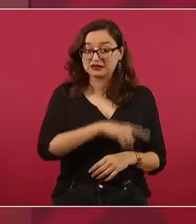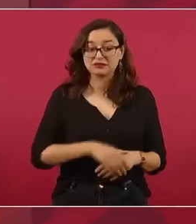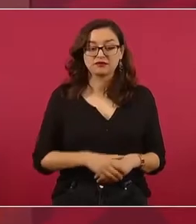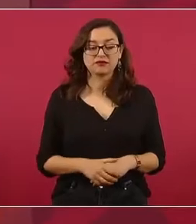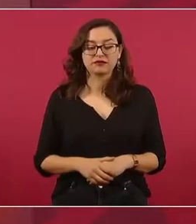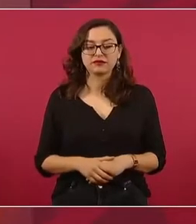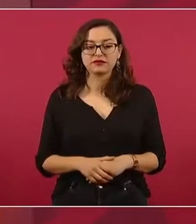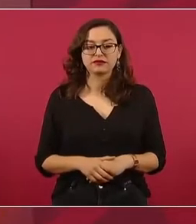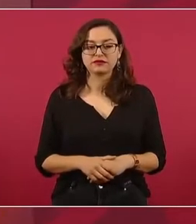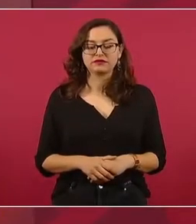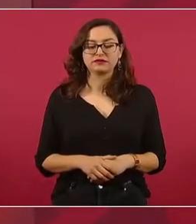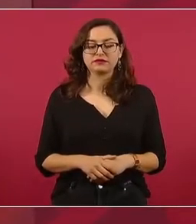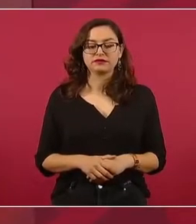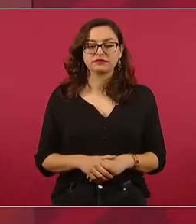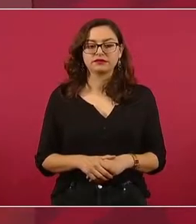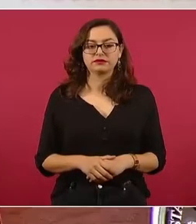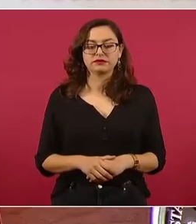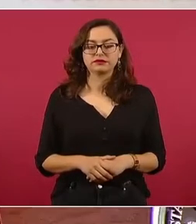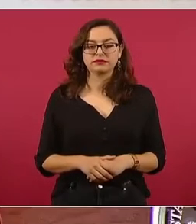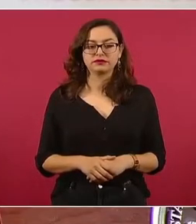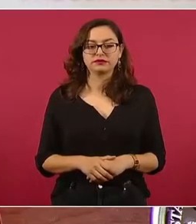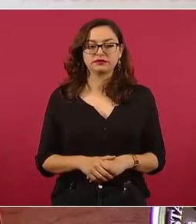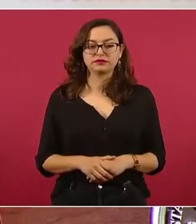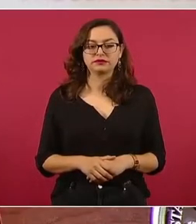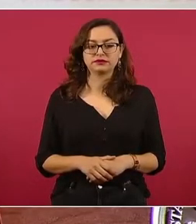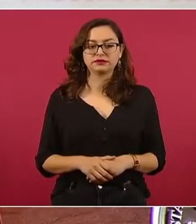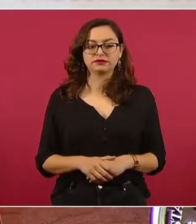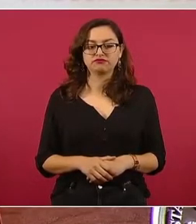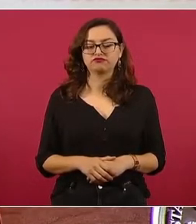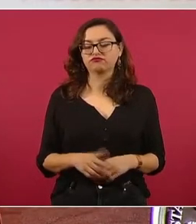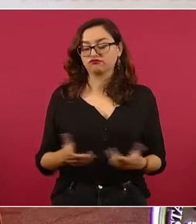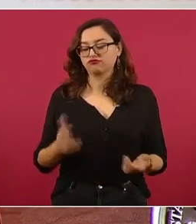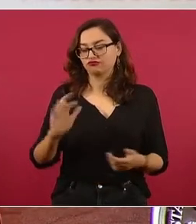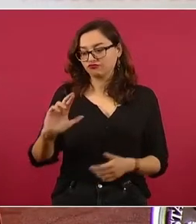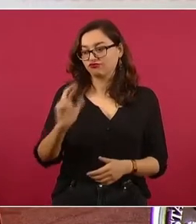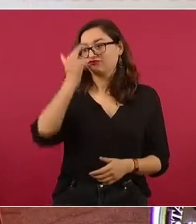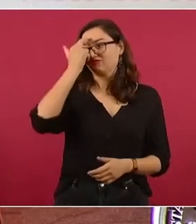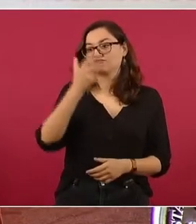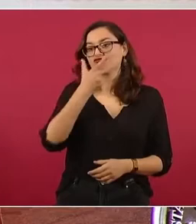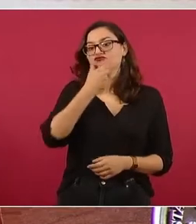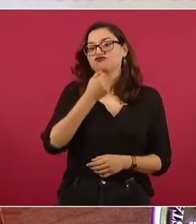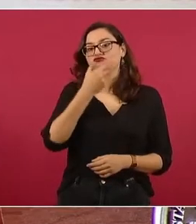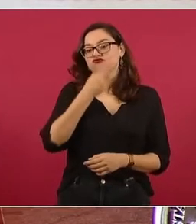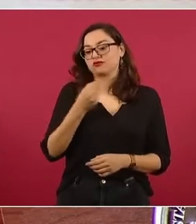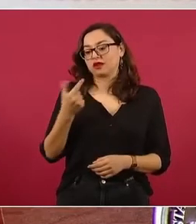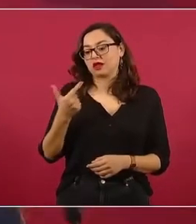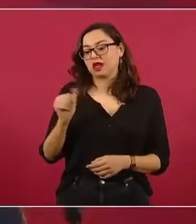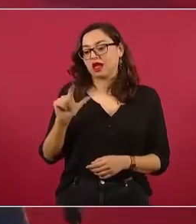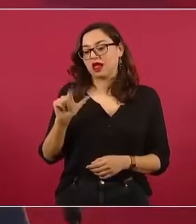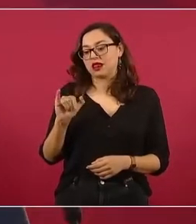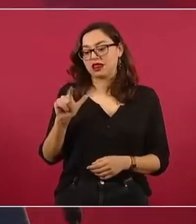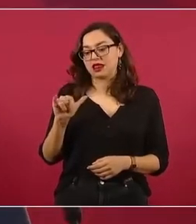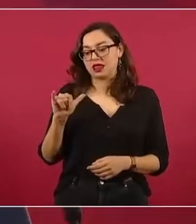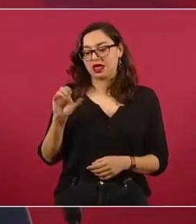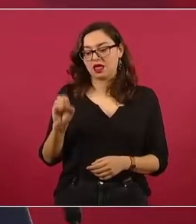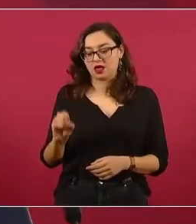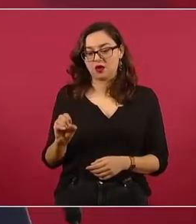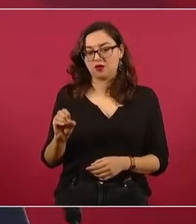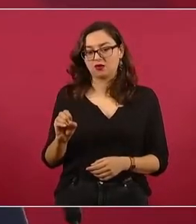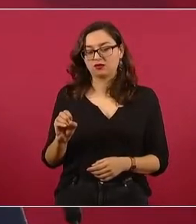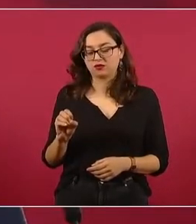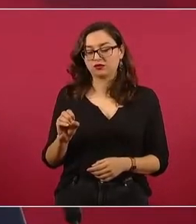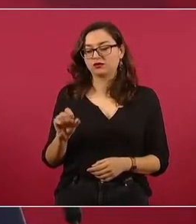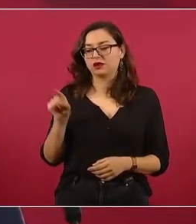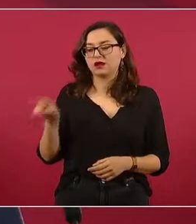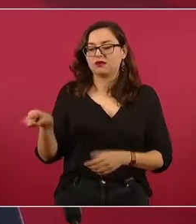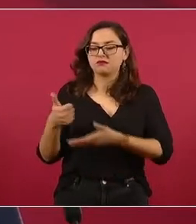Él era Galileo, nos ayudaba en Jonuta, éramos muy poquitos,